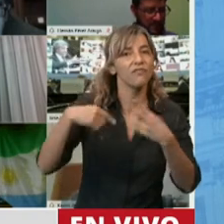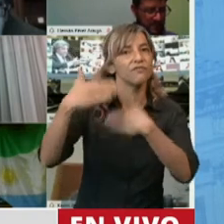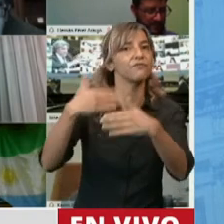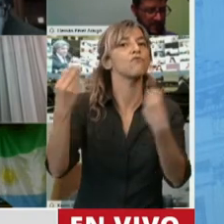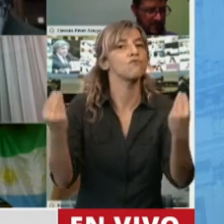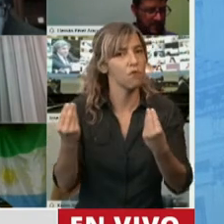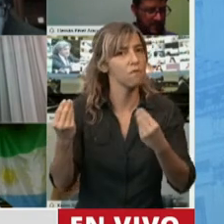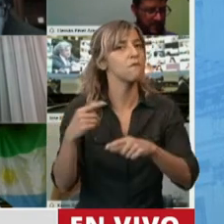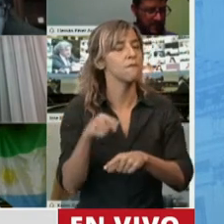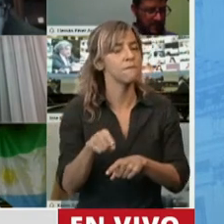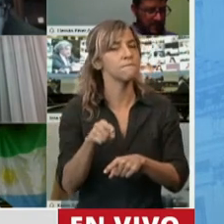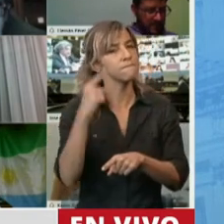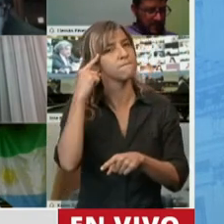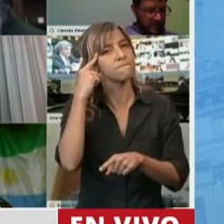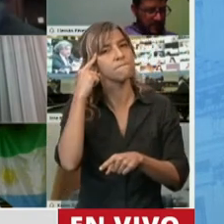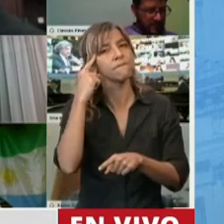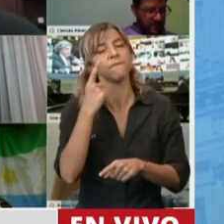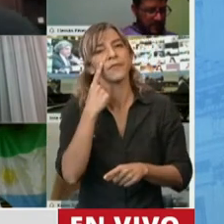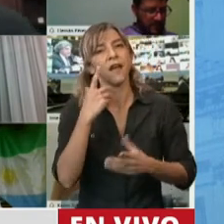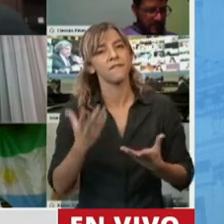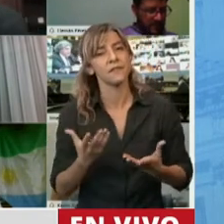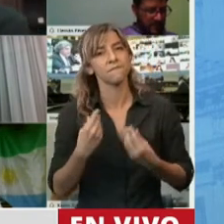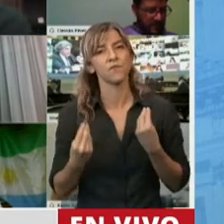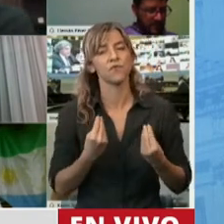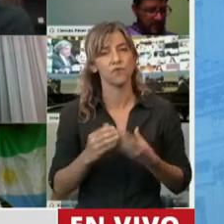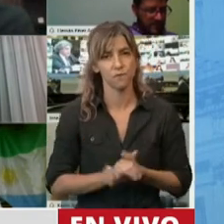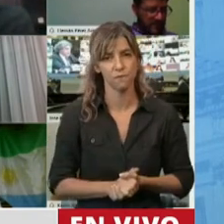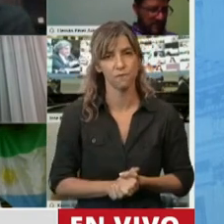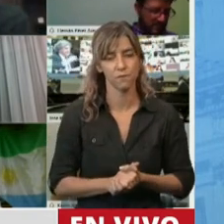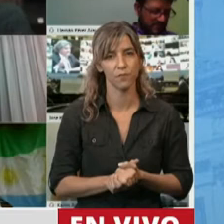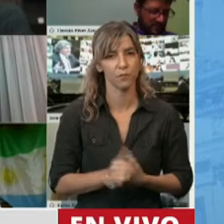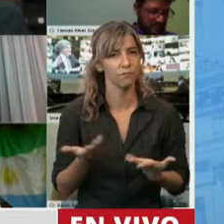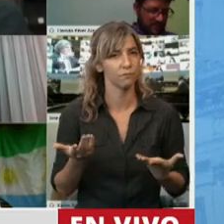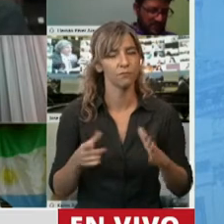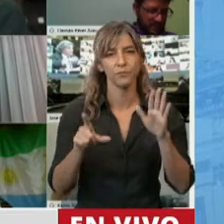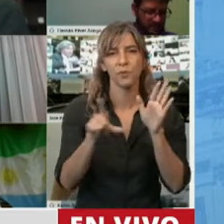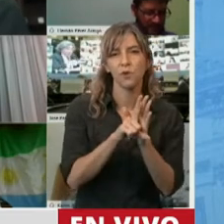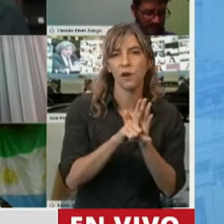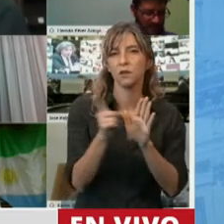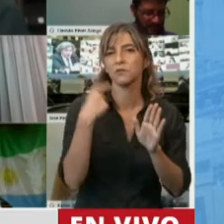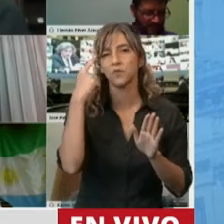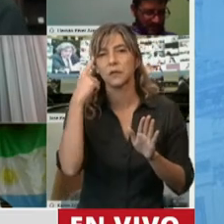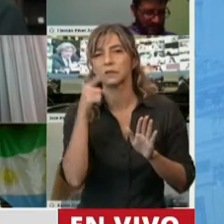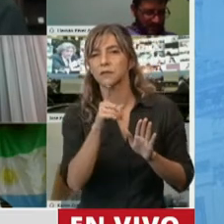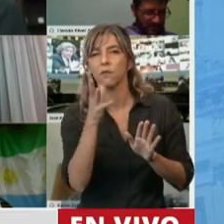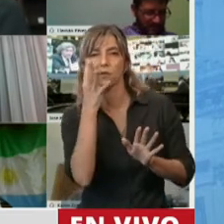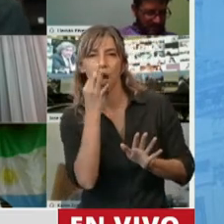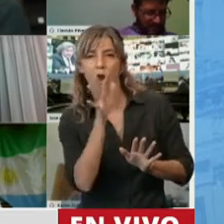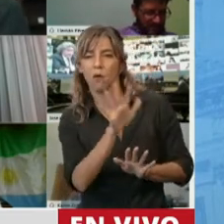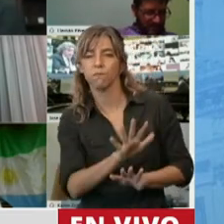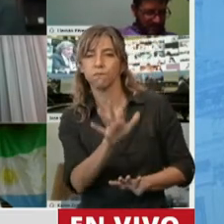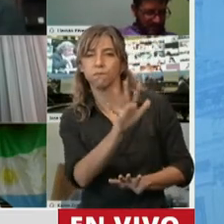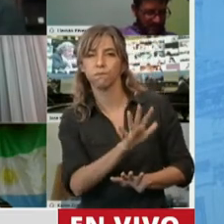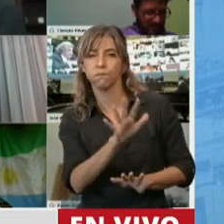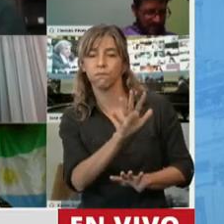ver, realmente no podemos decir que sancionamos una ley que trae gato escondido. Tiene algo escondido esta